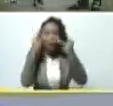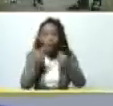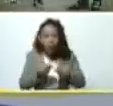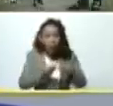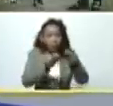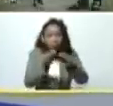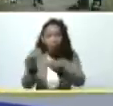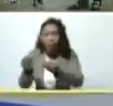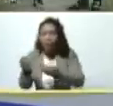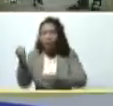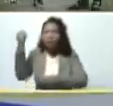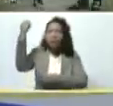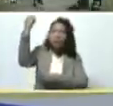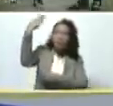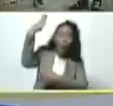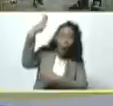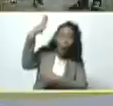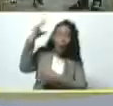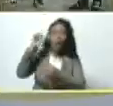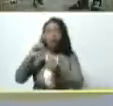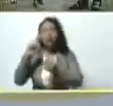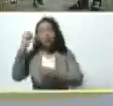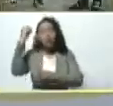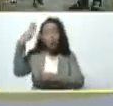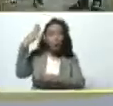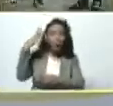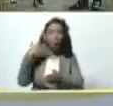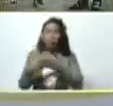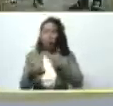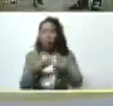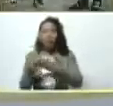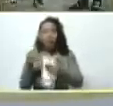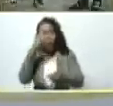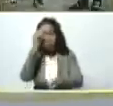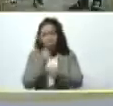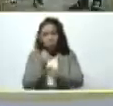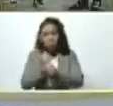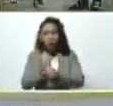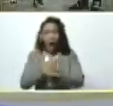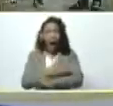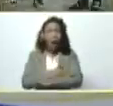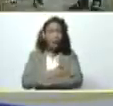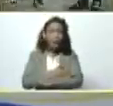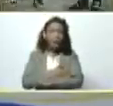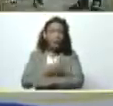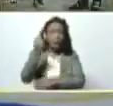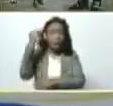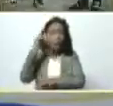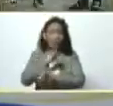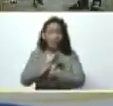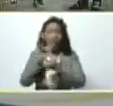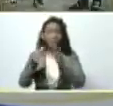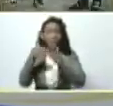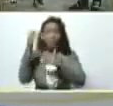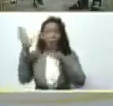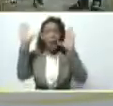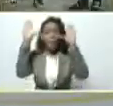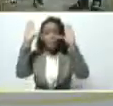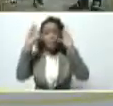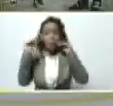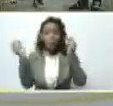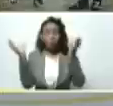de sol a sol yo diría antes que salga el sol y a veces terminan la jornada después de que se va el sol